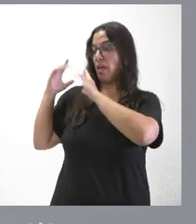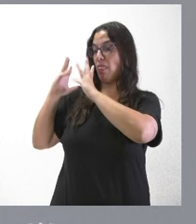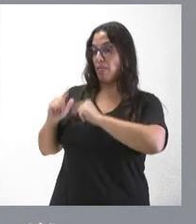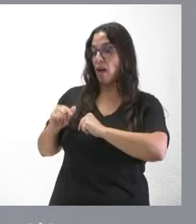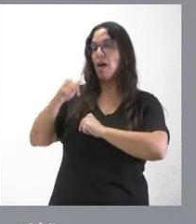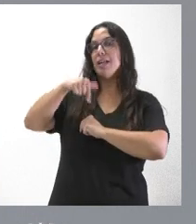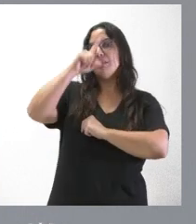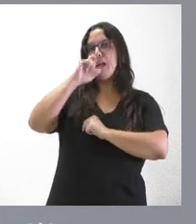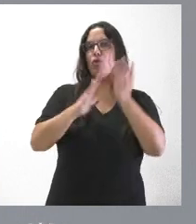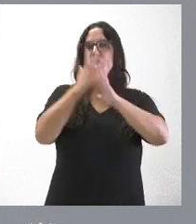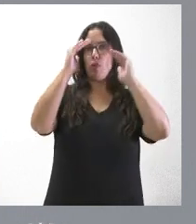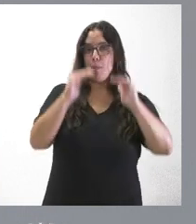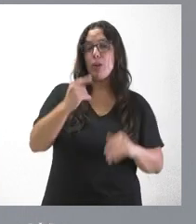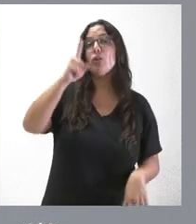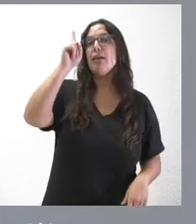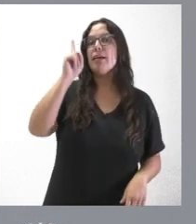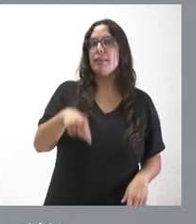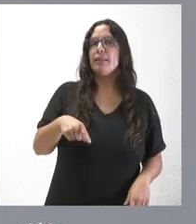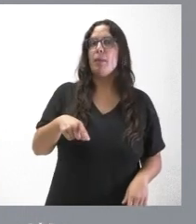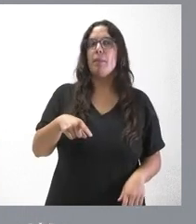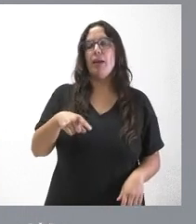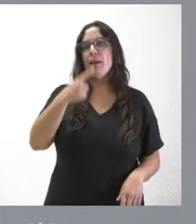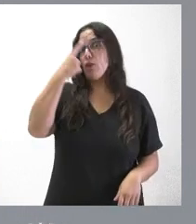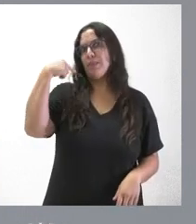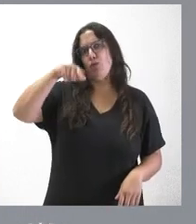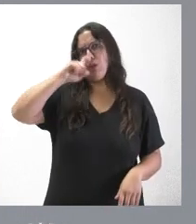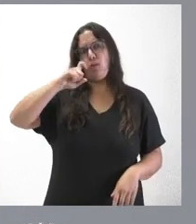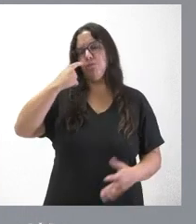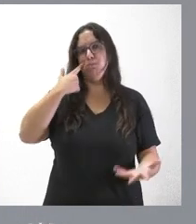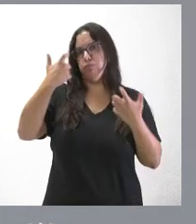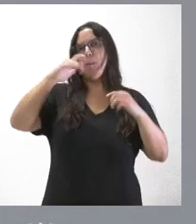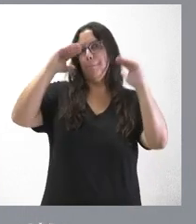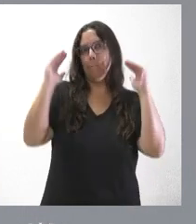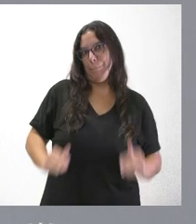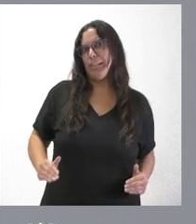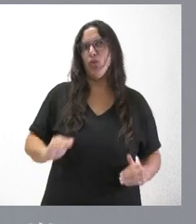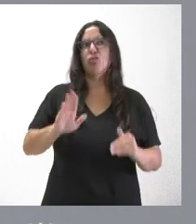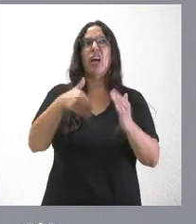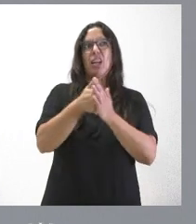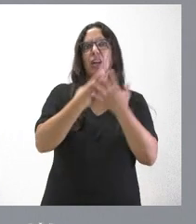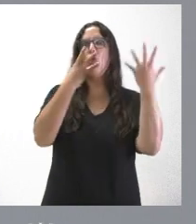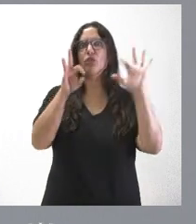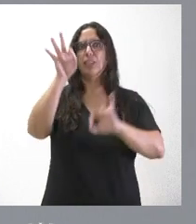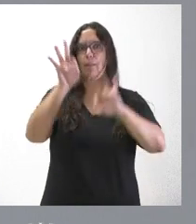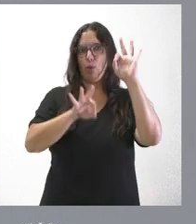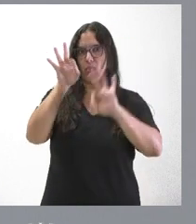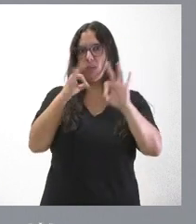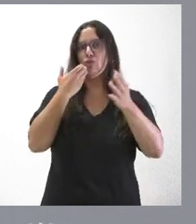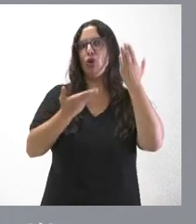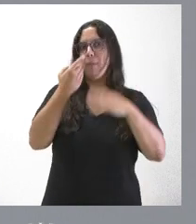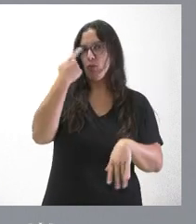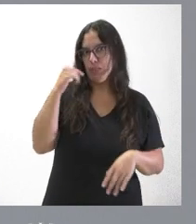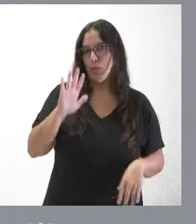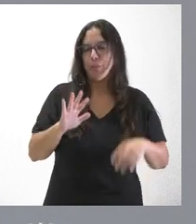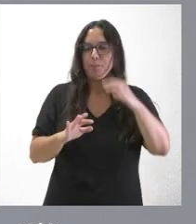teniendo menos incendios claramente que lo que tuvimos el año pasado por estas fechas. Creo que hasta una reducción del 80% en relación con estos datos.